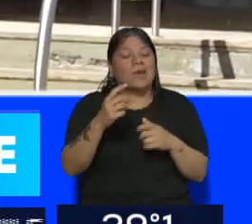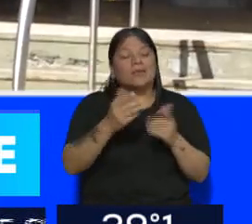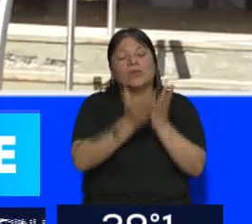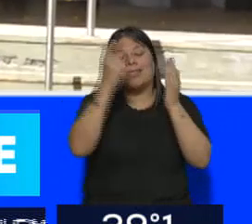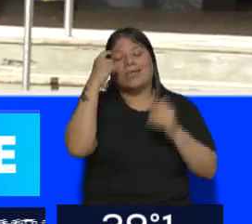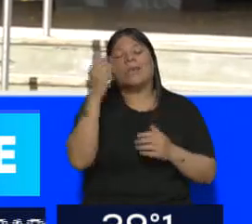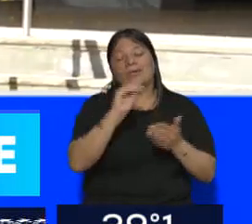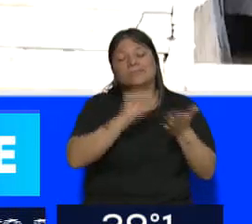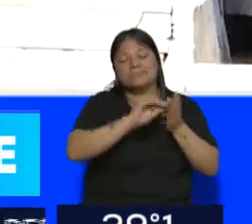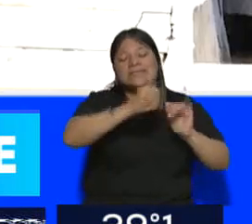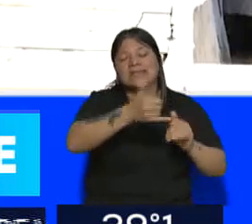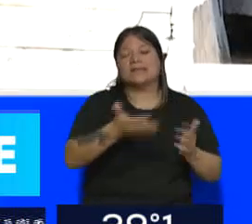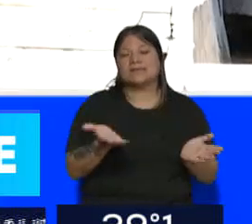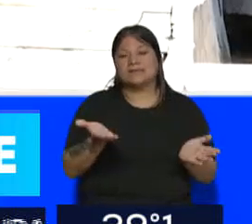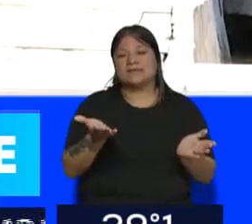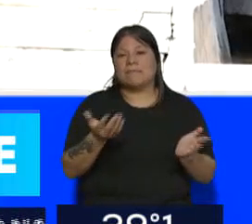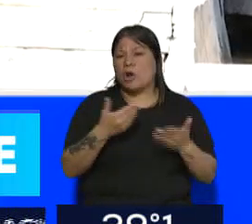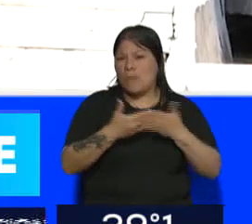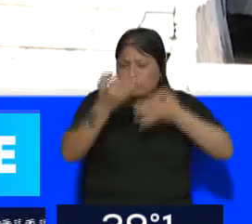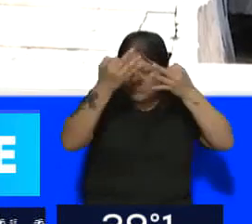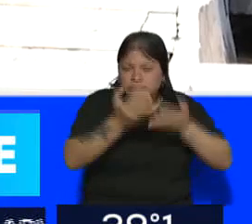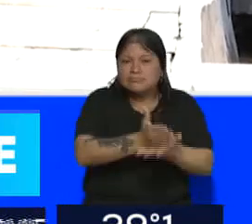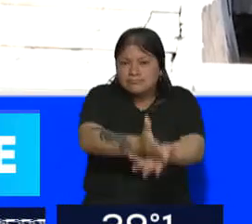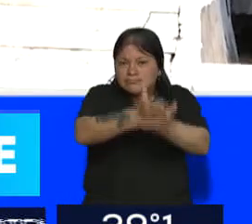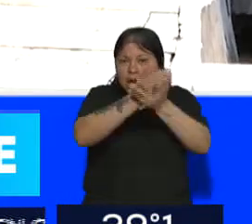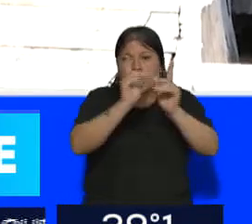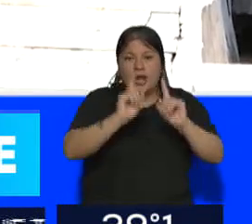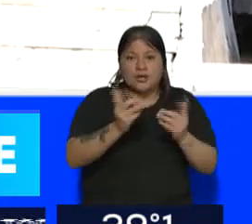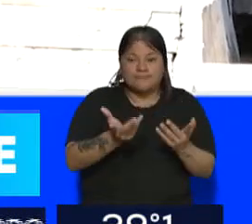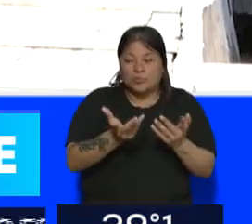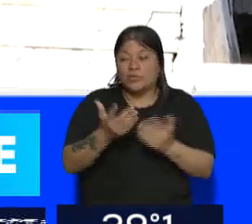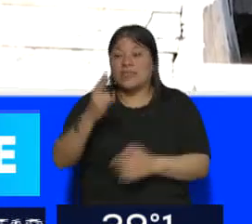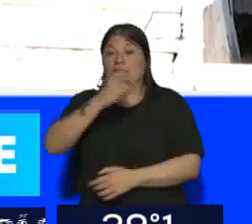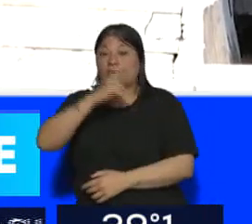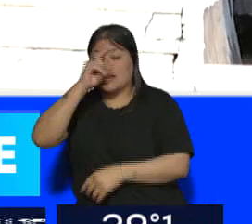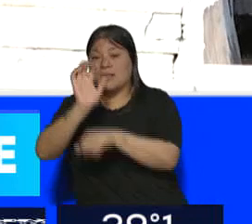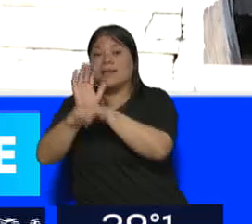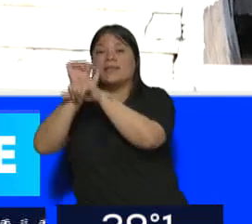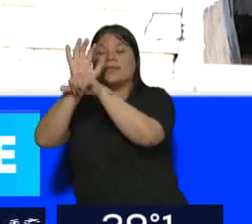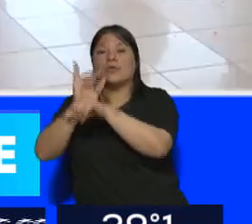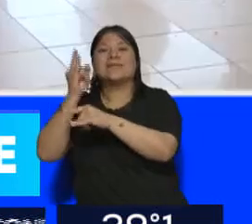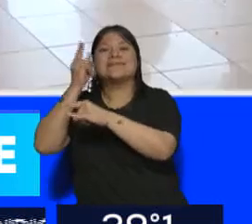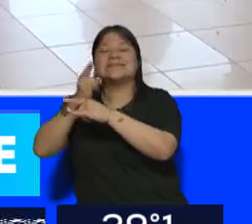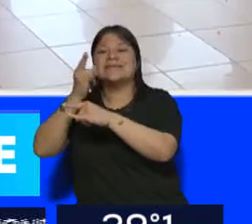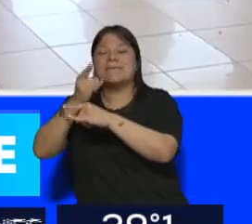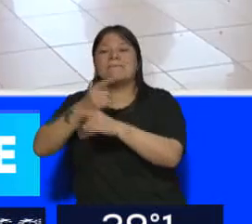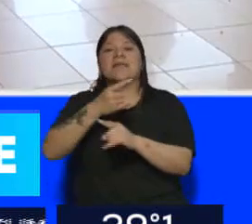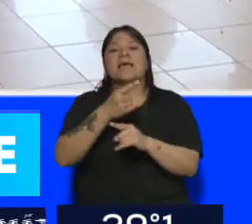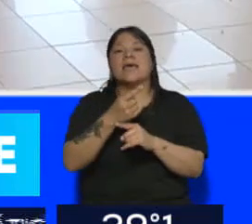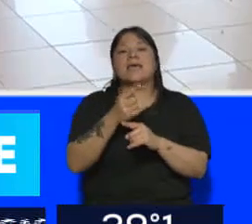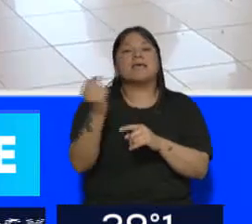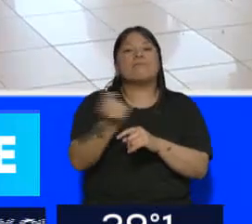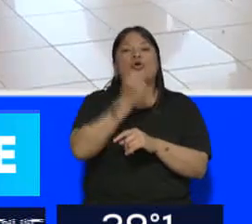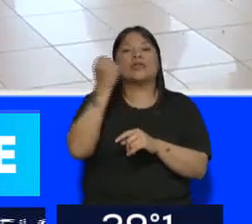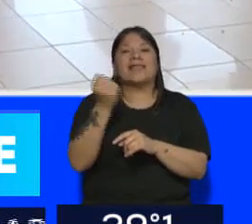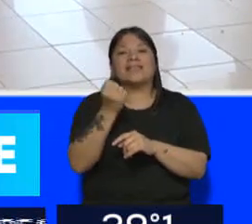quizás evaluar a los alumnos y por eso desde la propia Universidad Nacional de Cuyo siempre se tenían en cuenta cuarto, quinto y sexto año esta vez